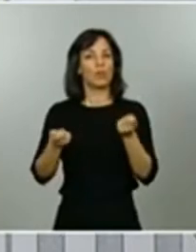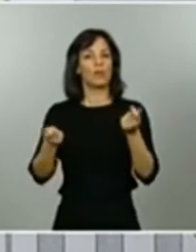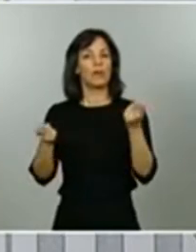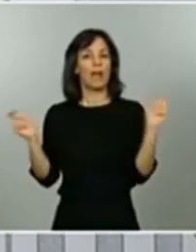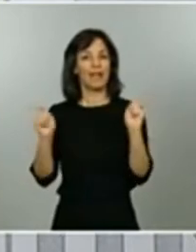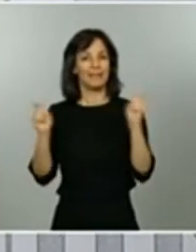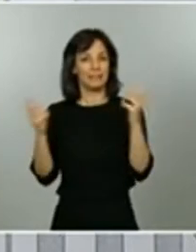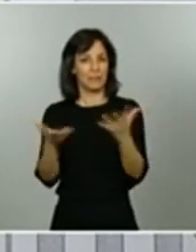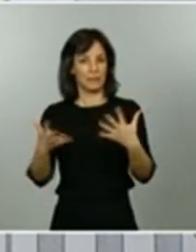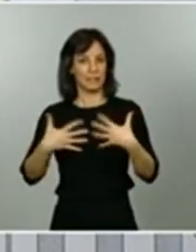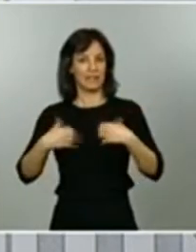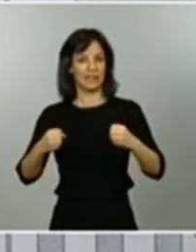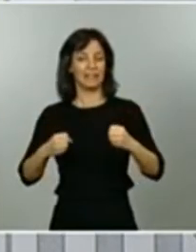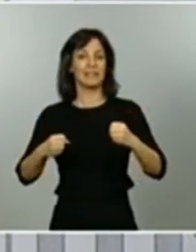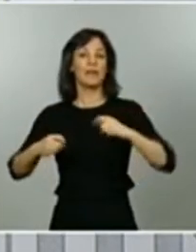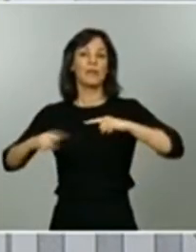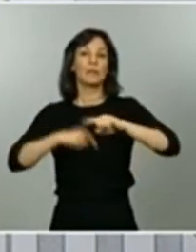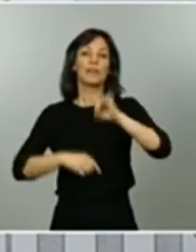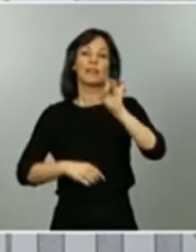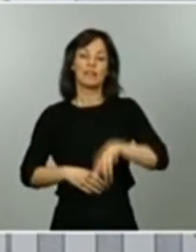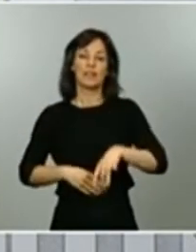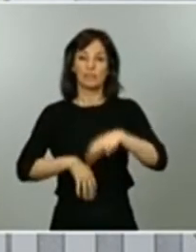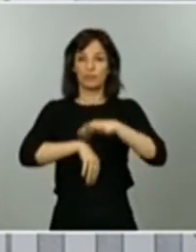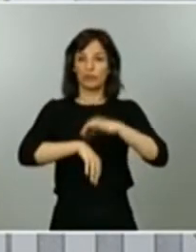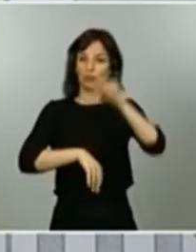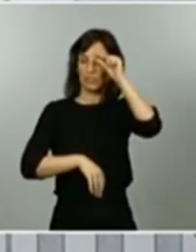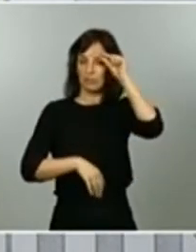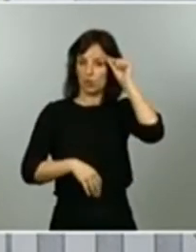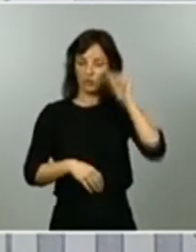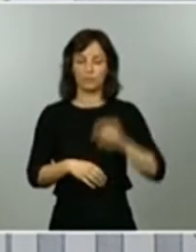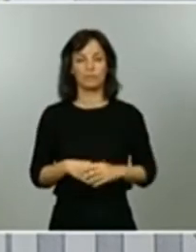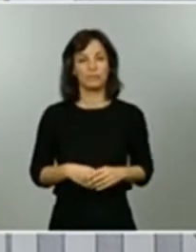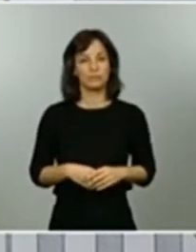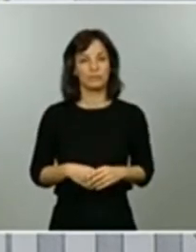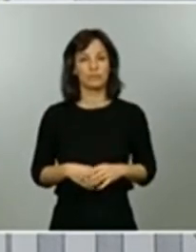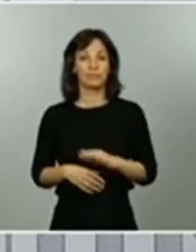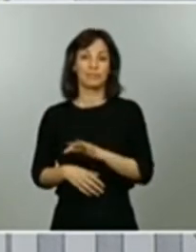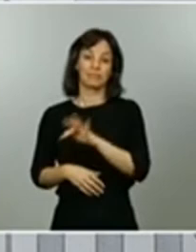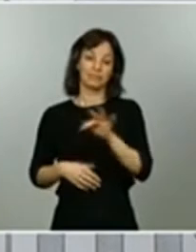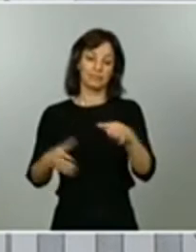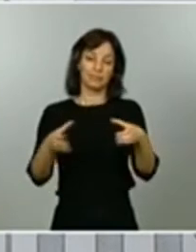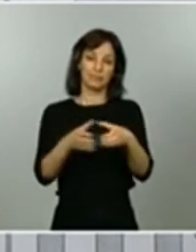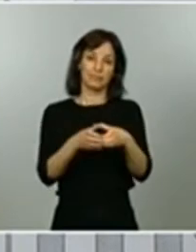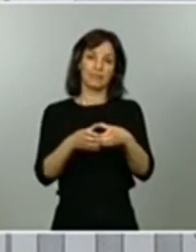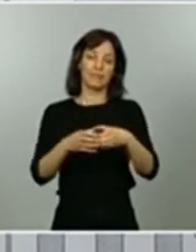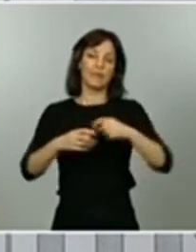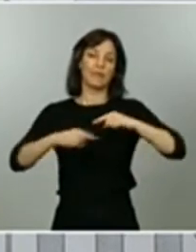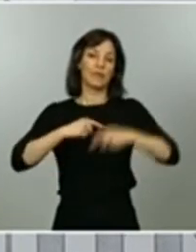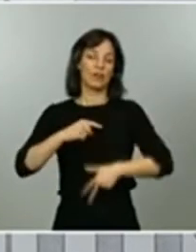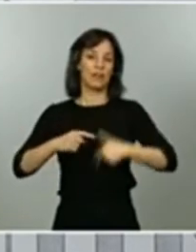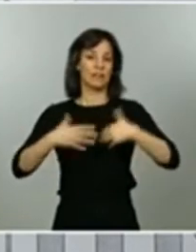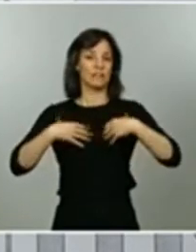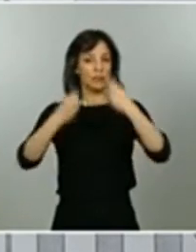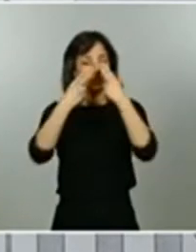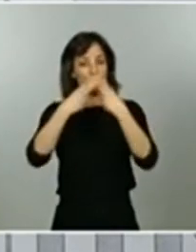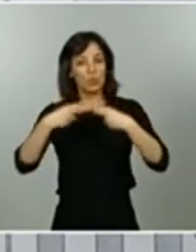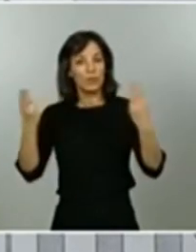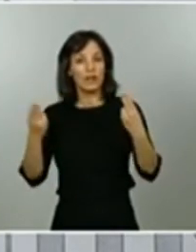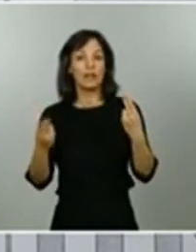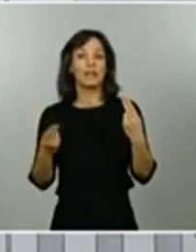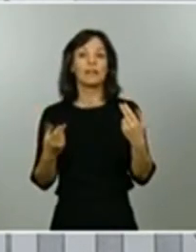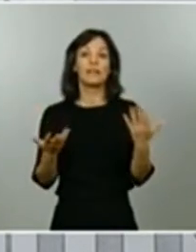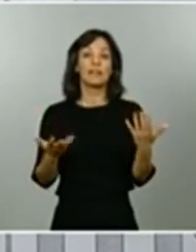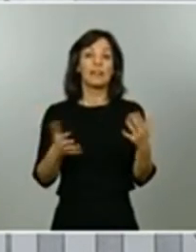que dirige el doctor Simón, también por la Dirección General de Salud Pública y, finalmente, las consideraciones son